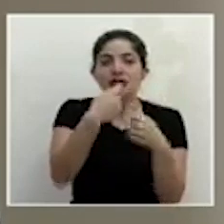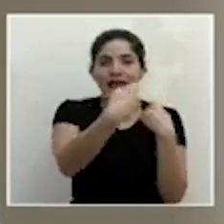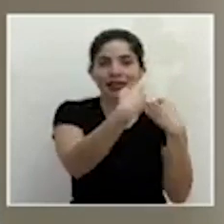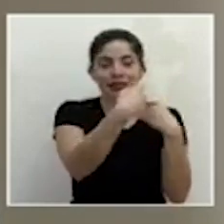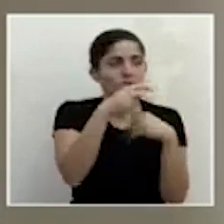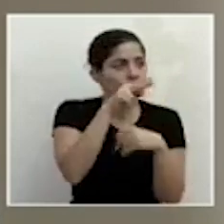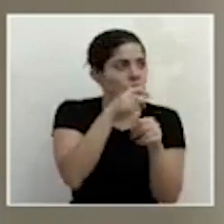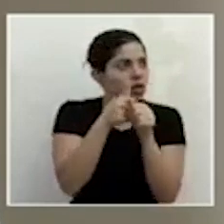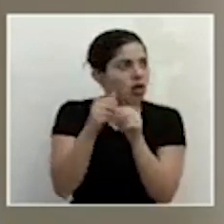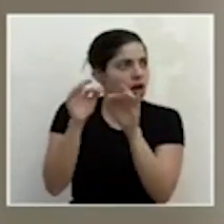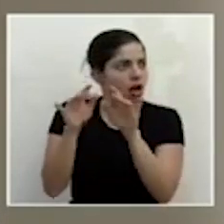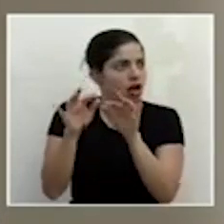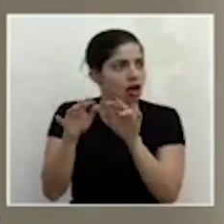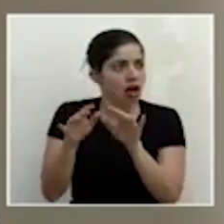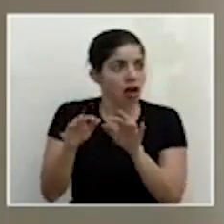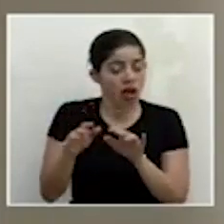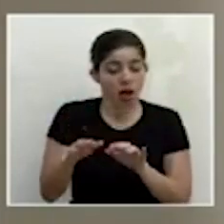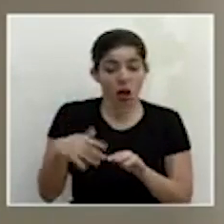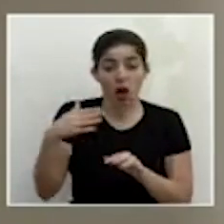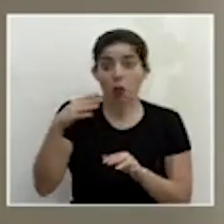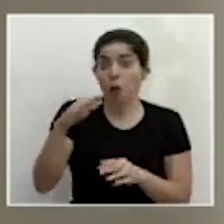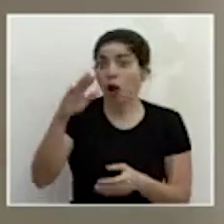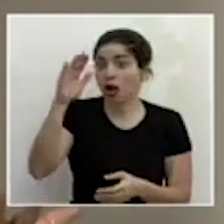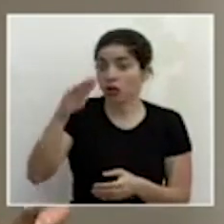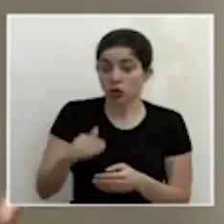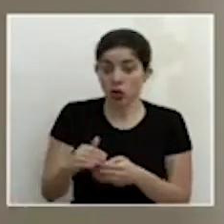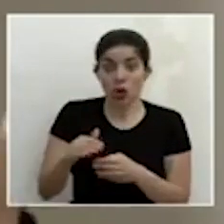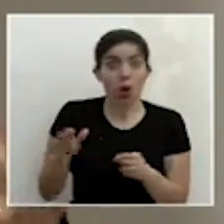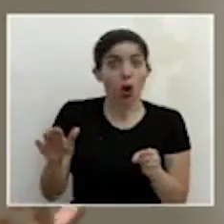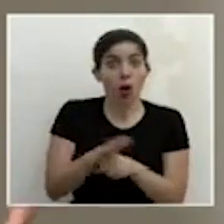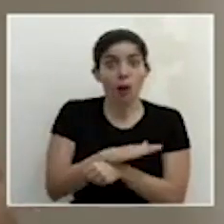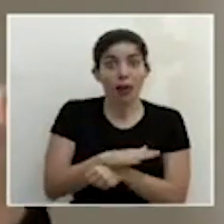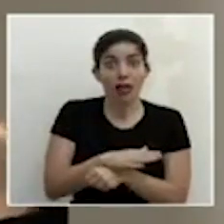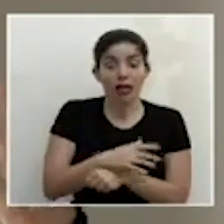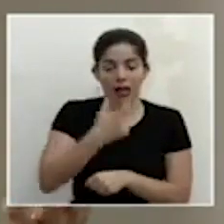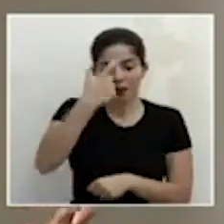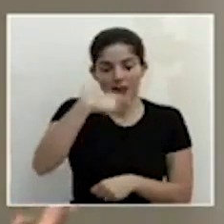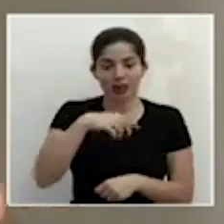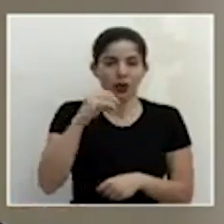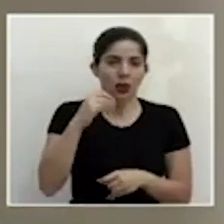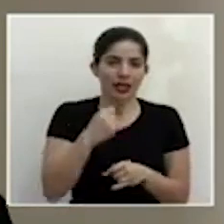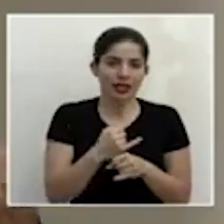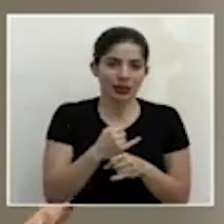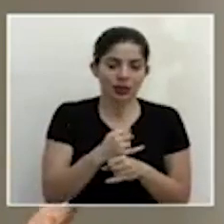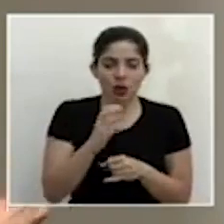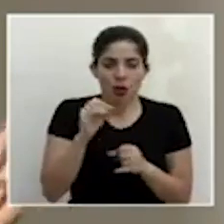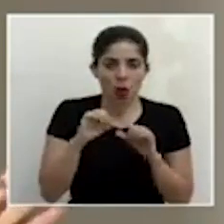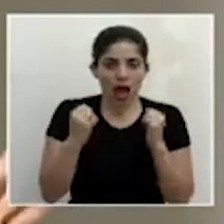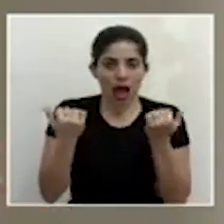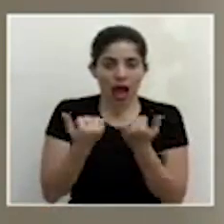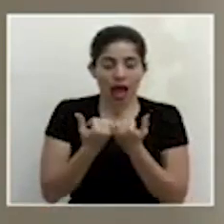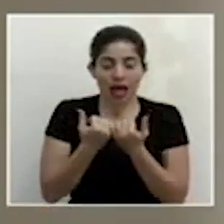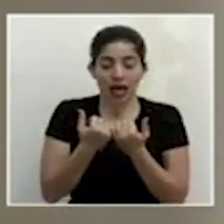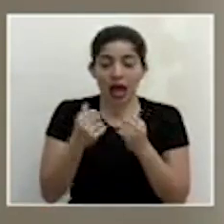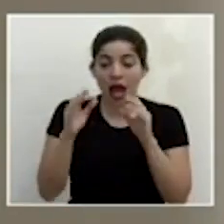y casi que al completarla termina la persona la institución el sector que